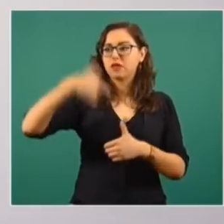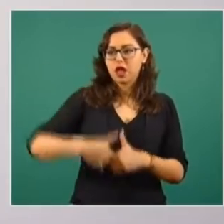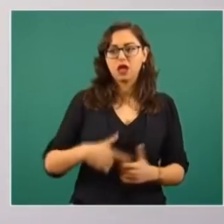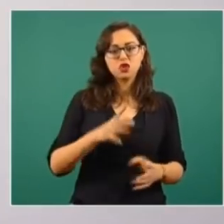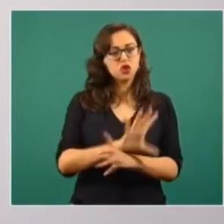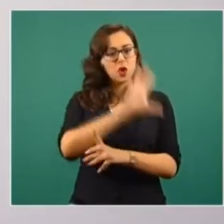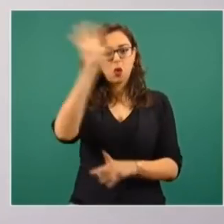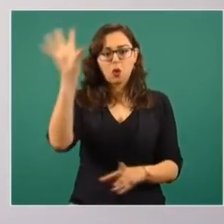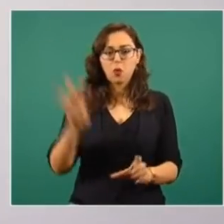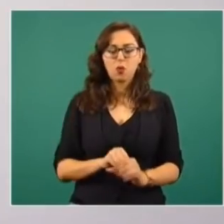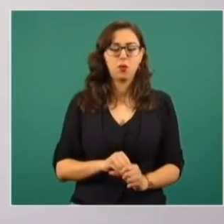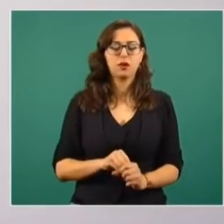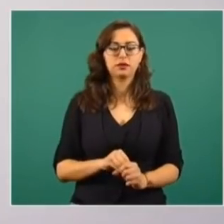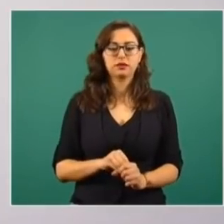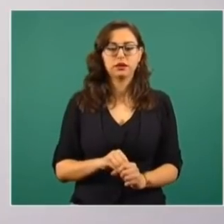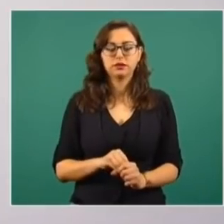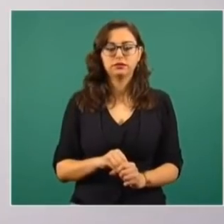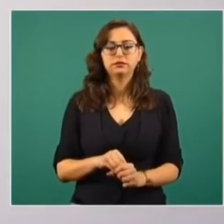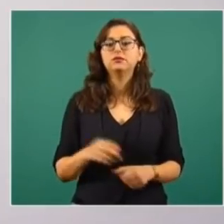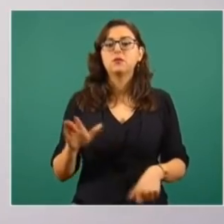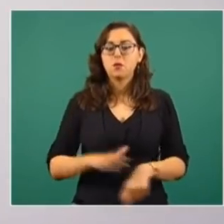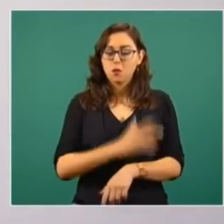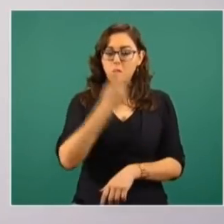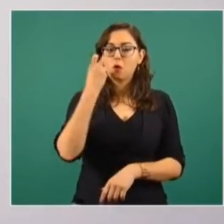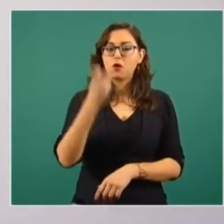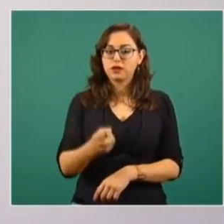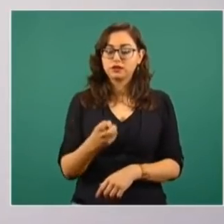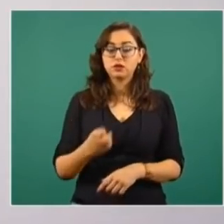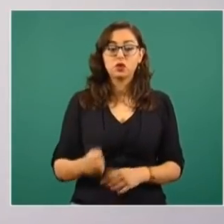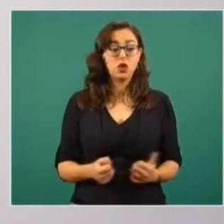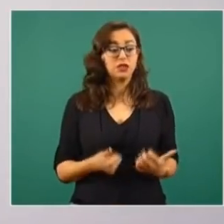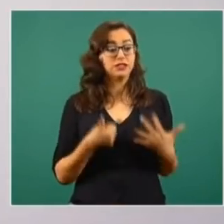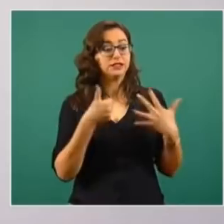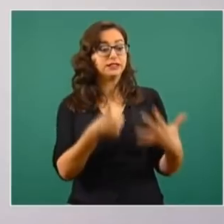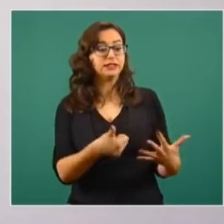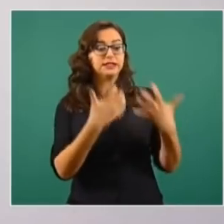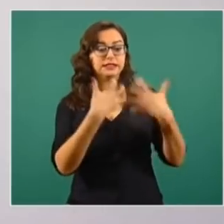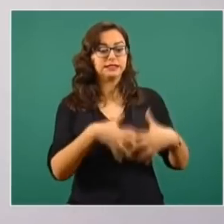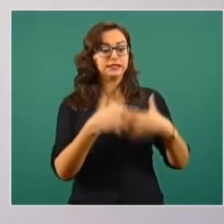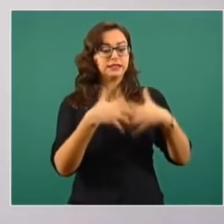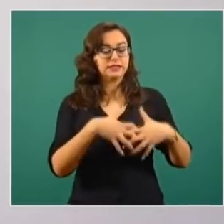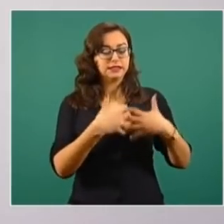Por eso estamos modernizando las seis refinerías que tenemos,